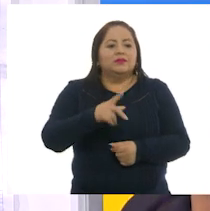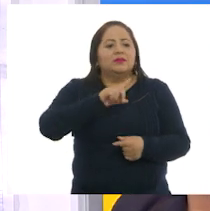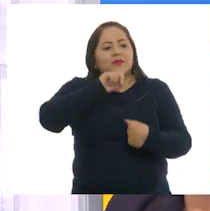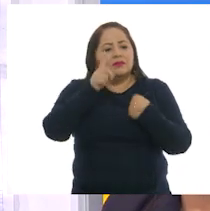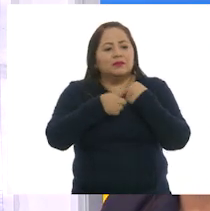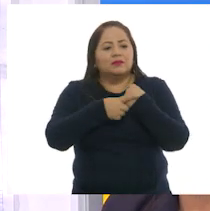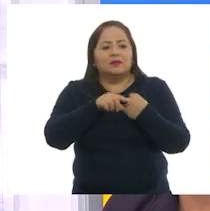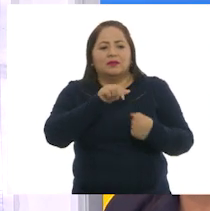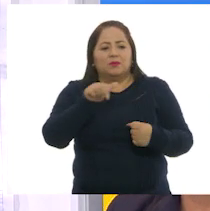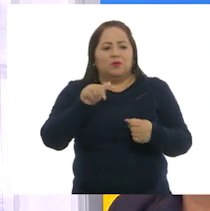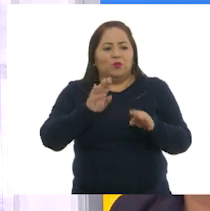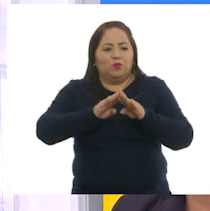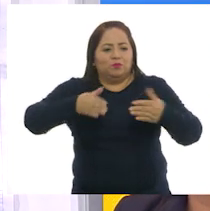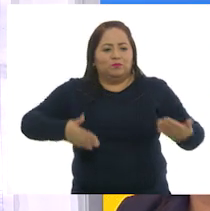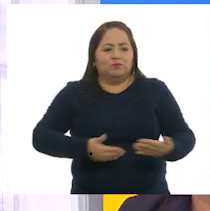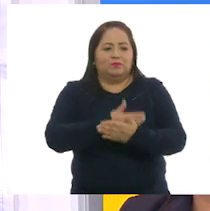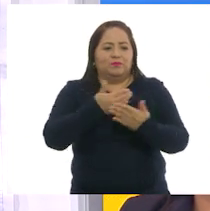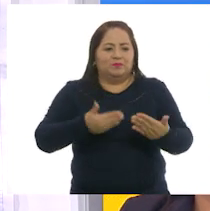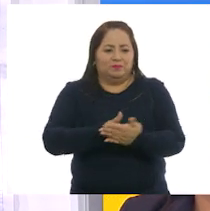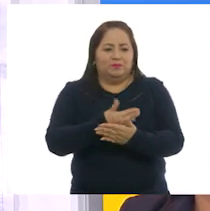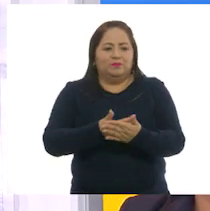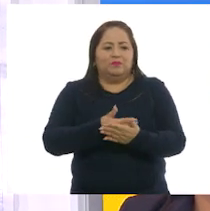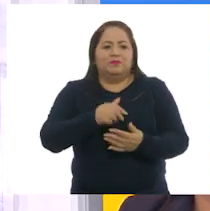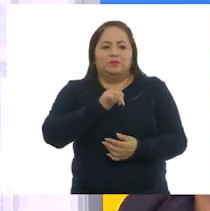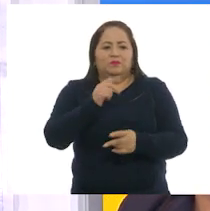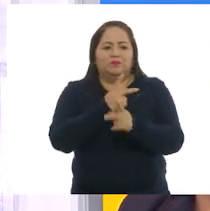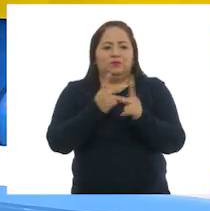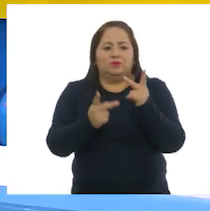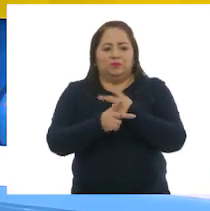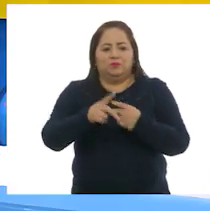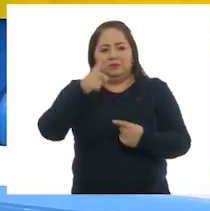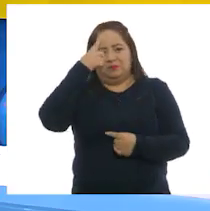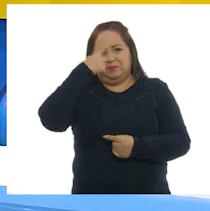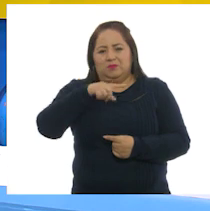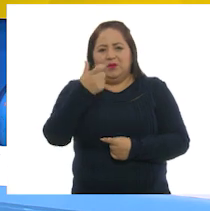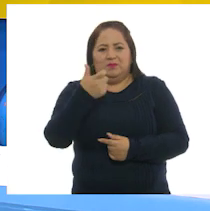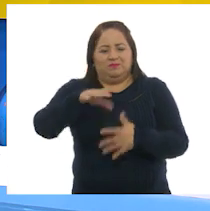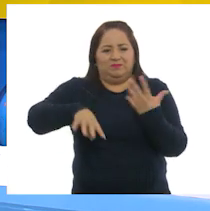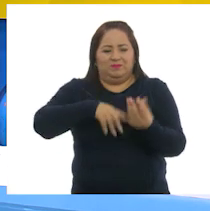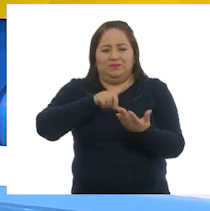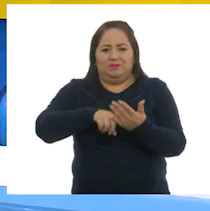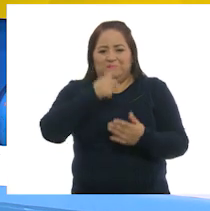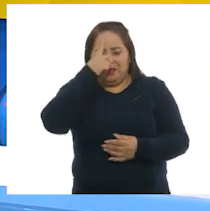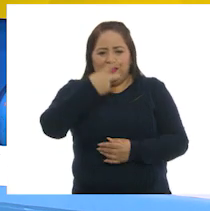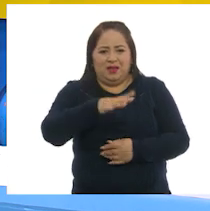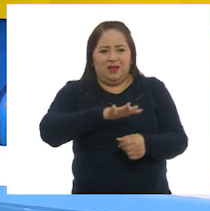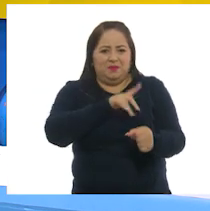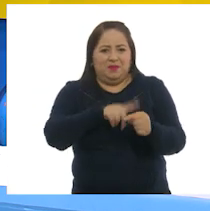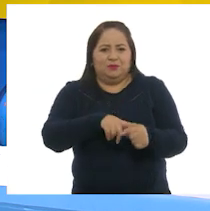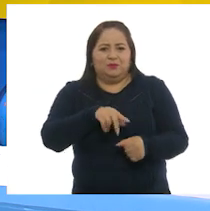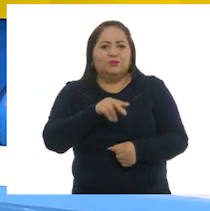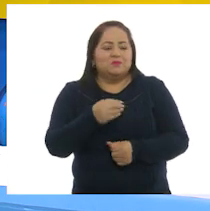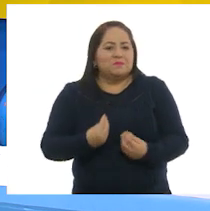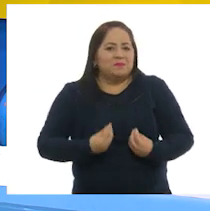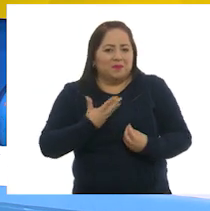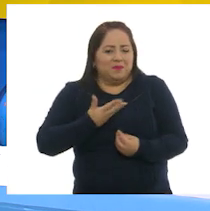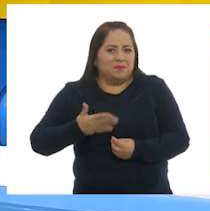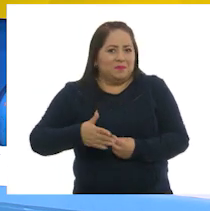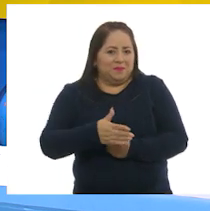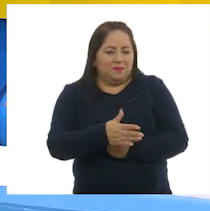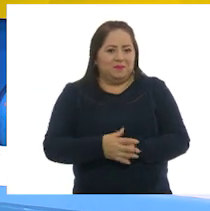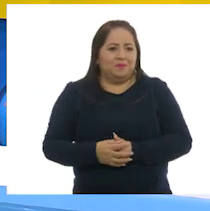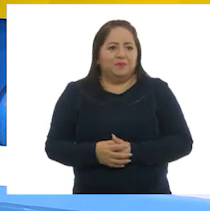través de técnicas de reproducción que garantizan la producción de los recursos acuáticos vivos. Ajá.